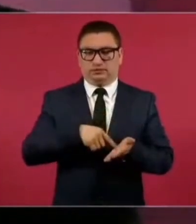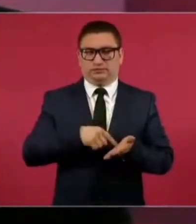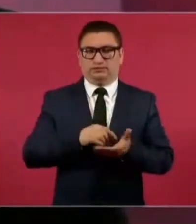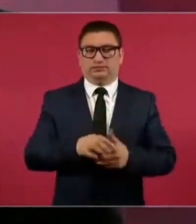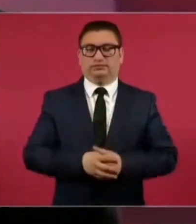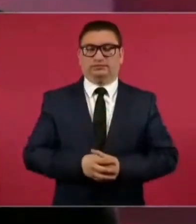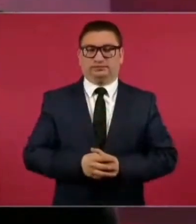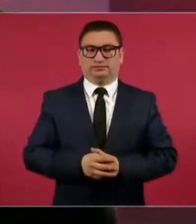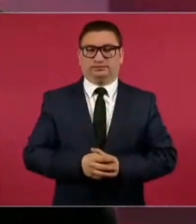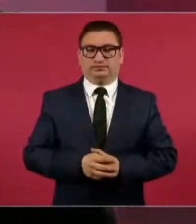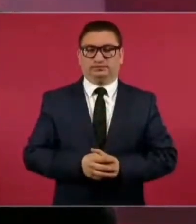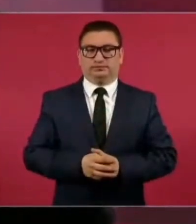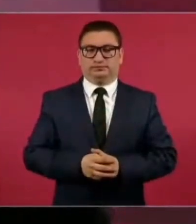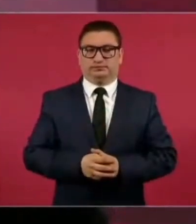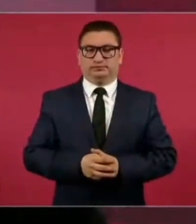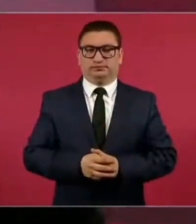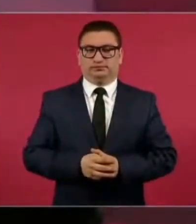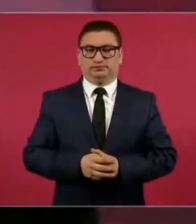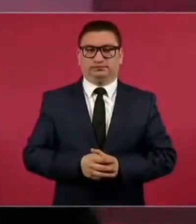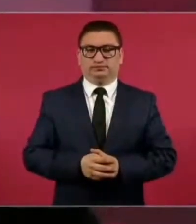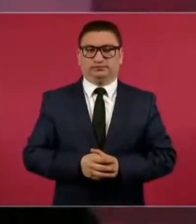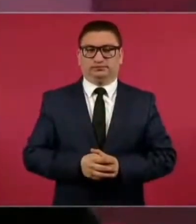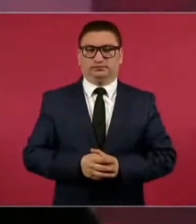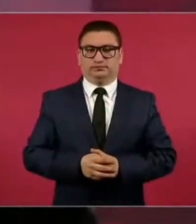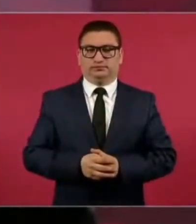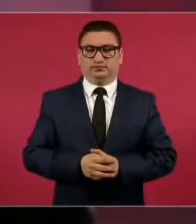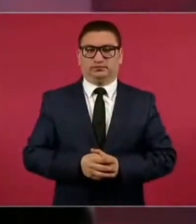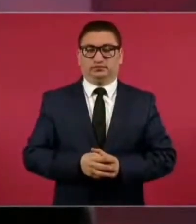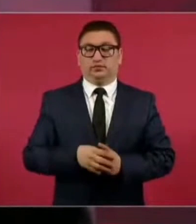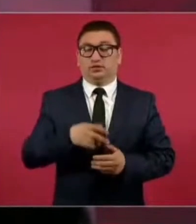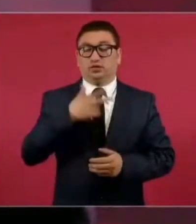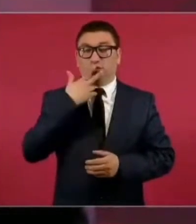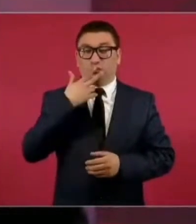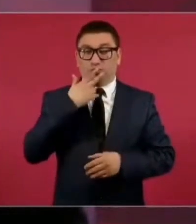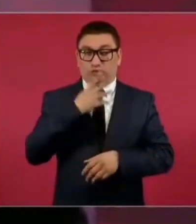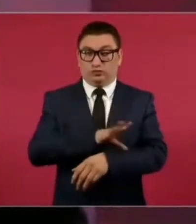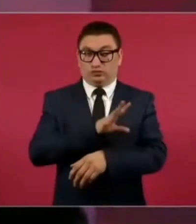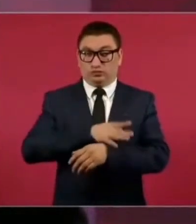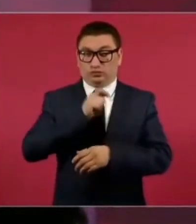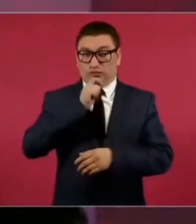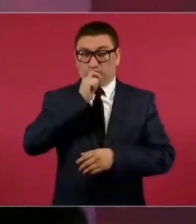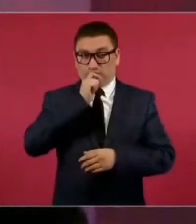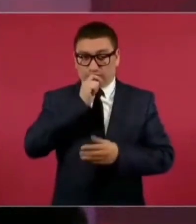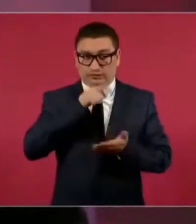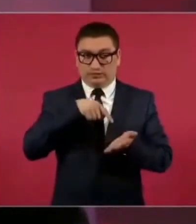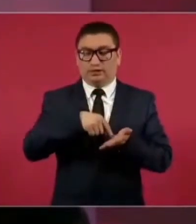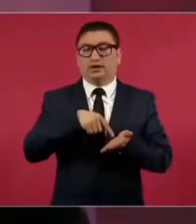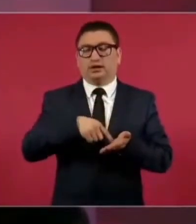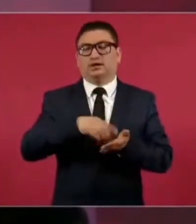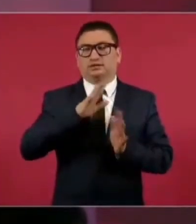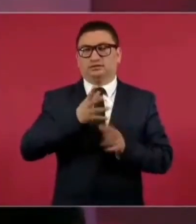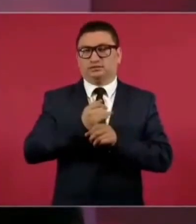que son dañinos a la salud,